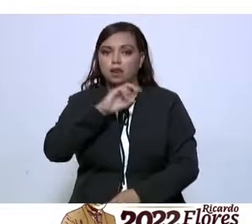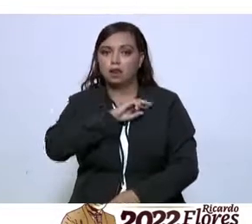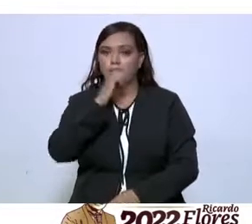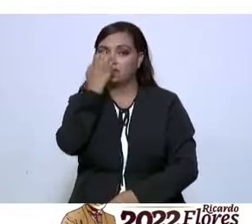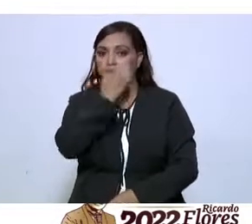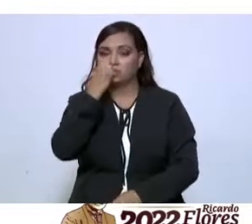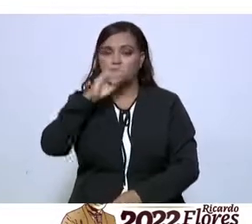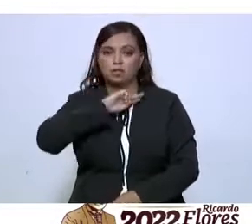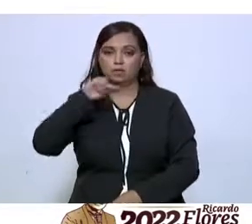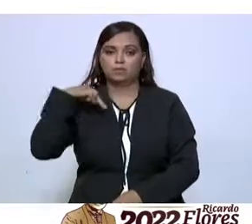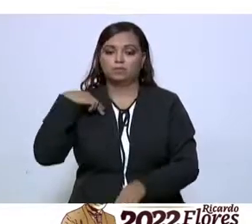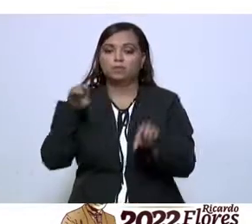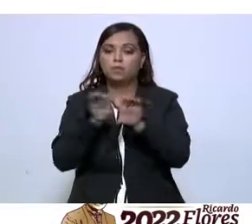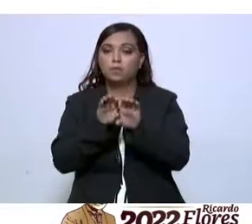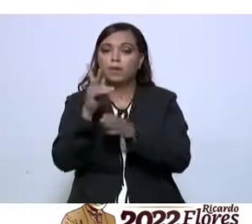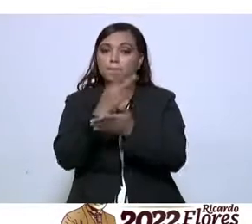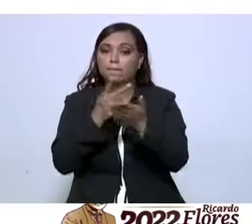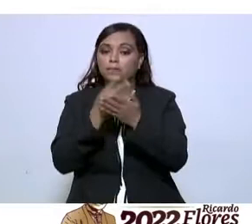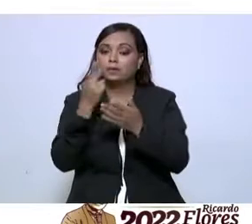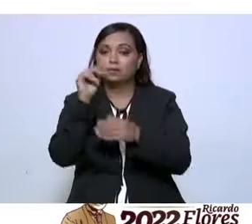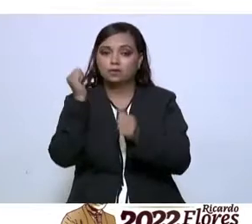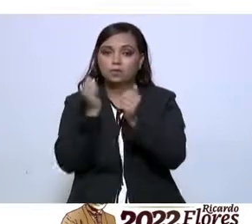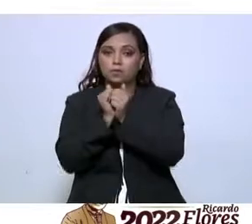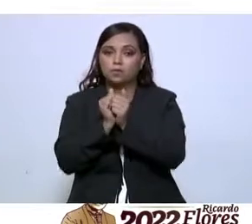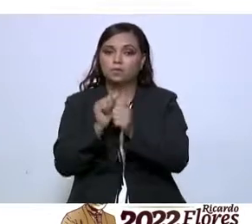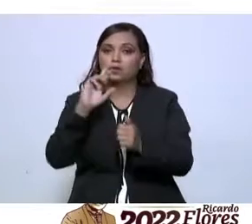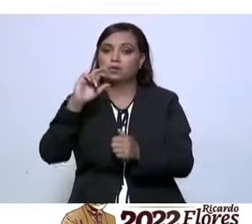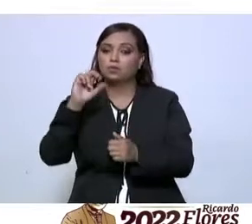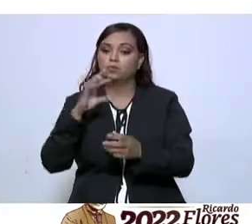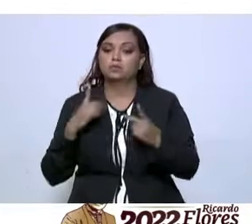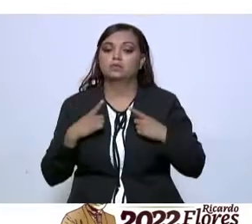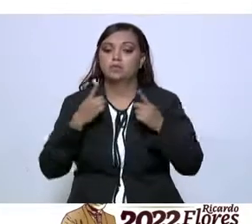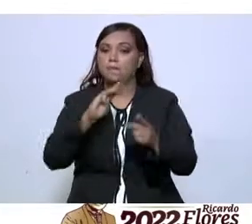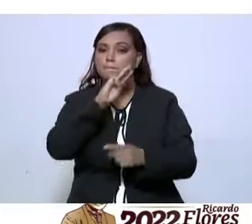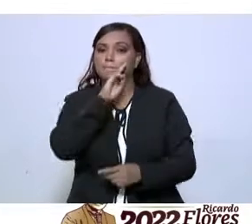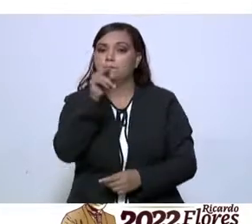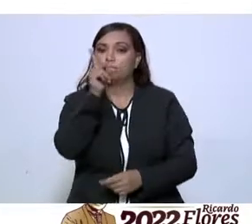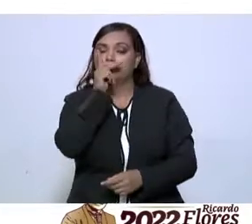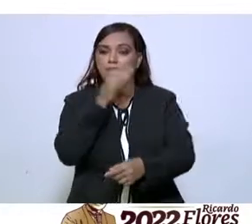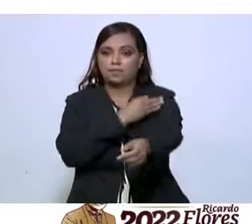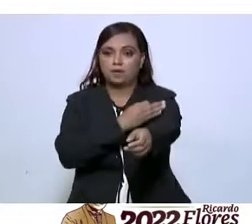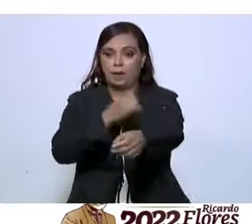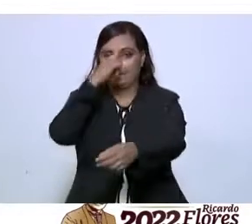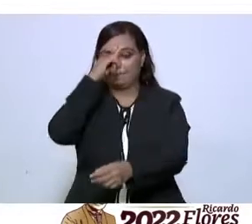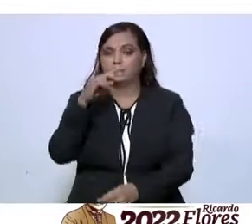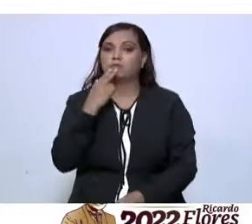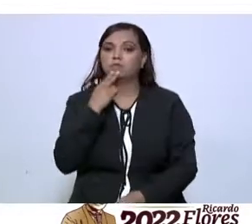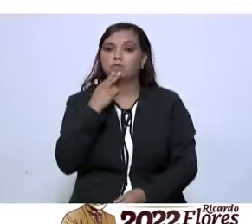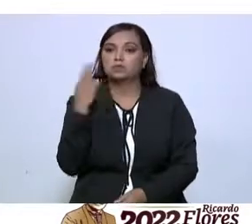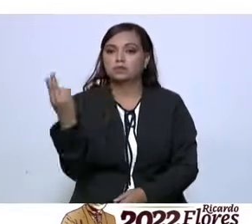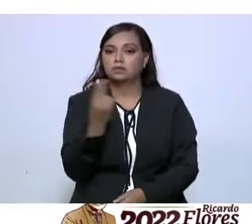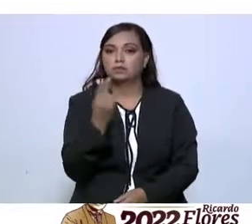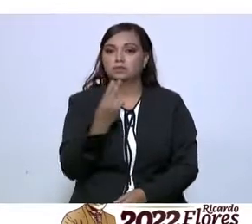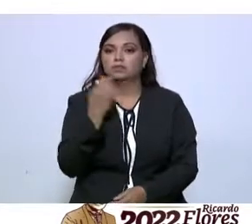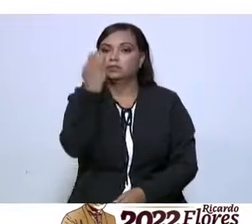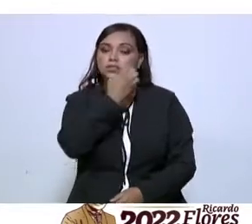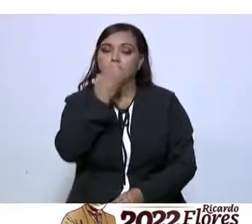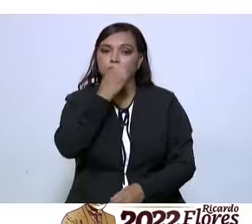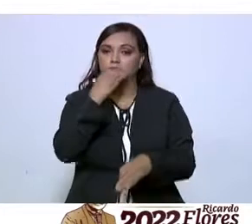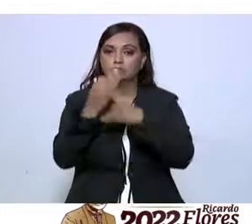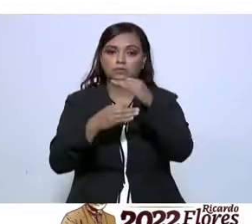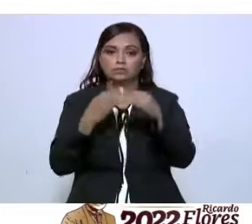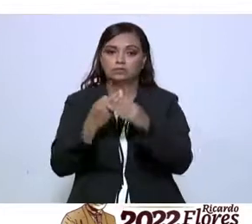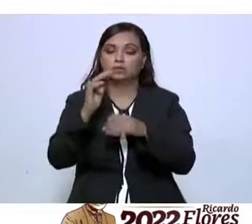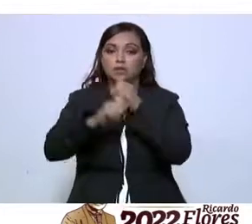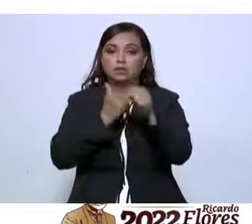tiene que ver con que los recursos lleguen directamente a las madres y padres de familia para que se utilice en las necesidades de las escuelas.